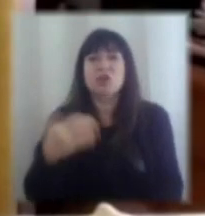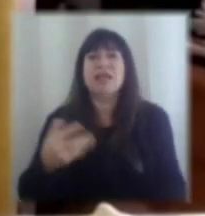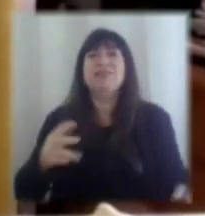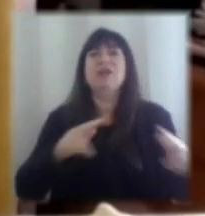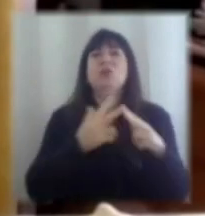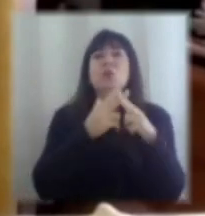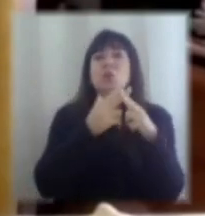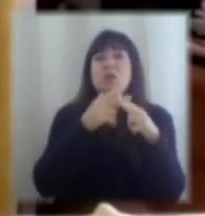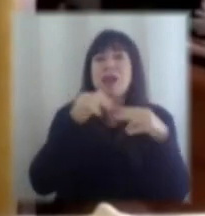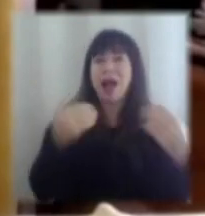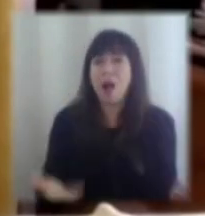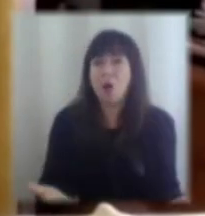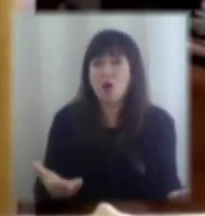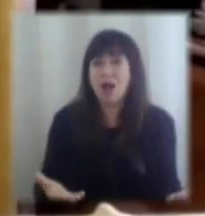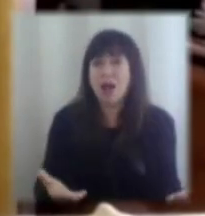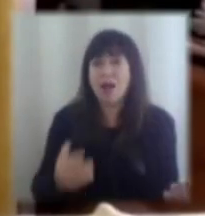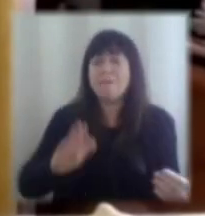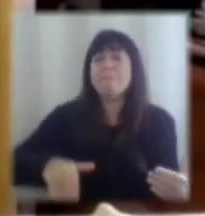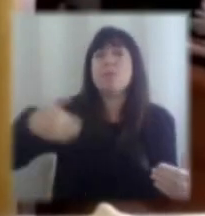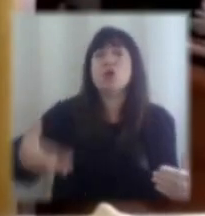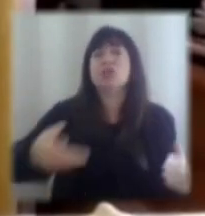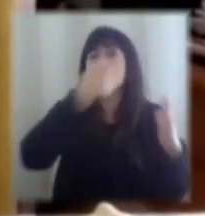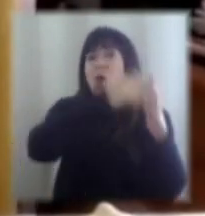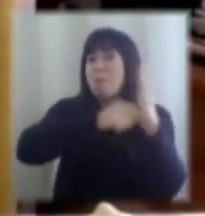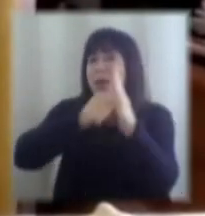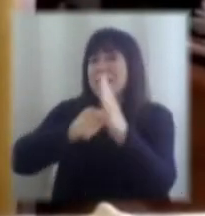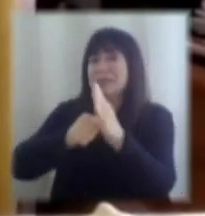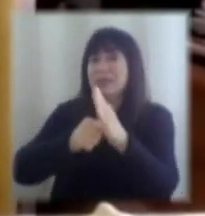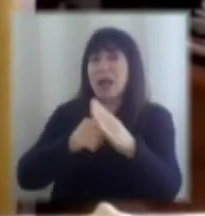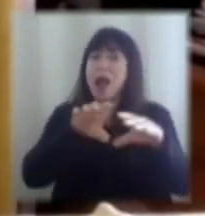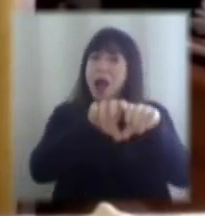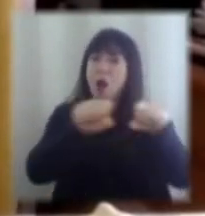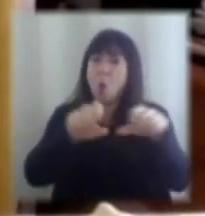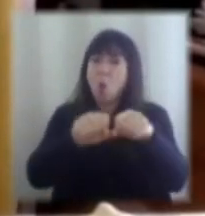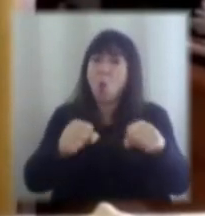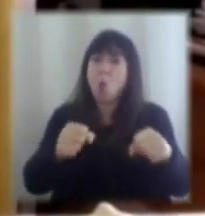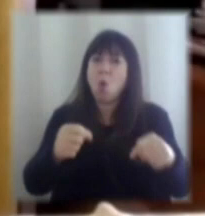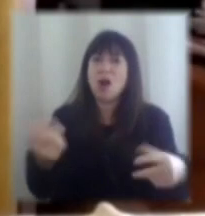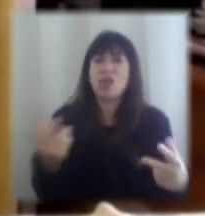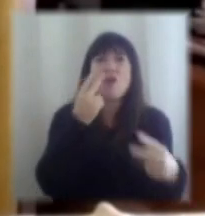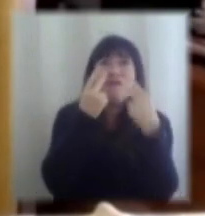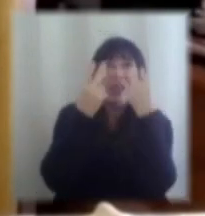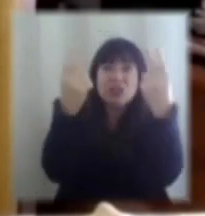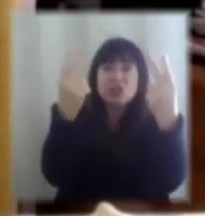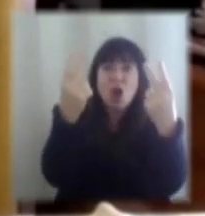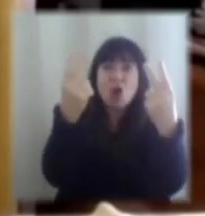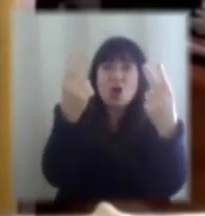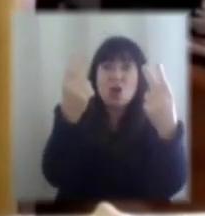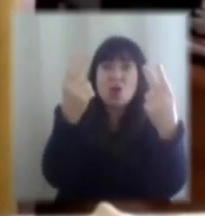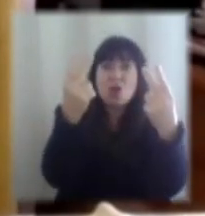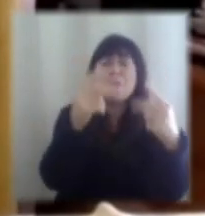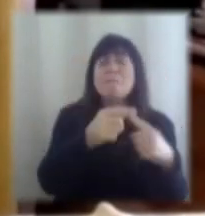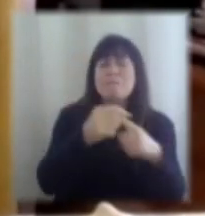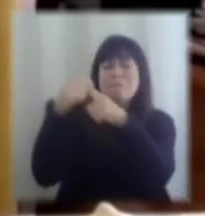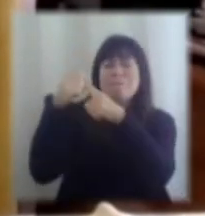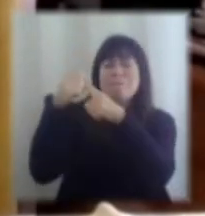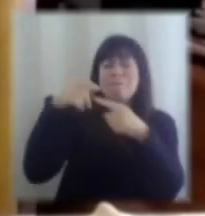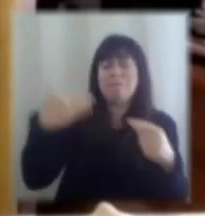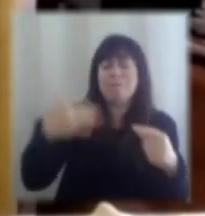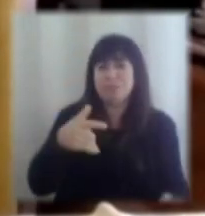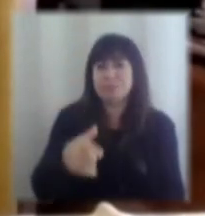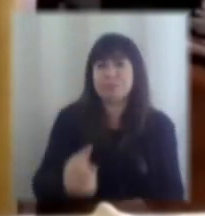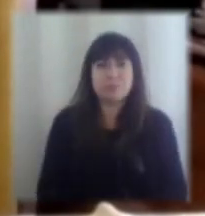en los próximos meses es acordar una visión respecto a que esta debería ser la prioridad. Y si somos capaces de